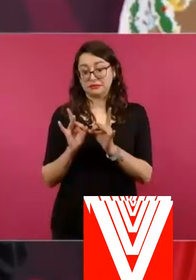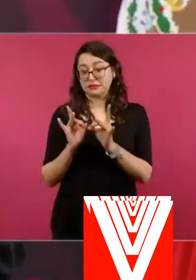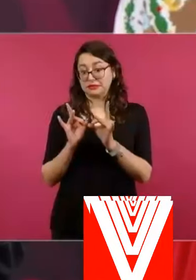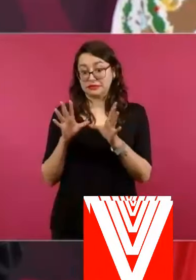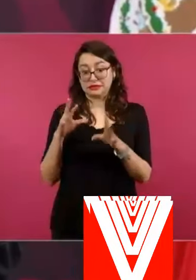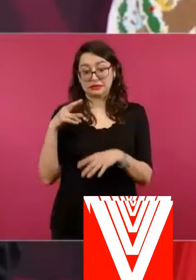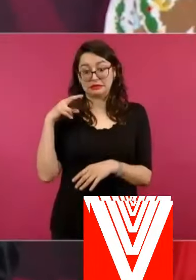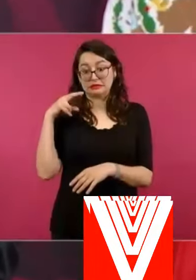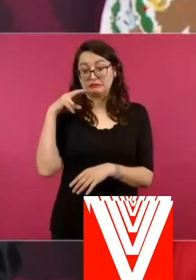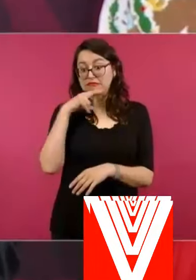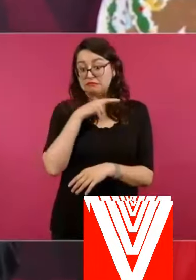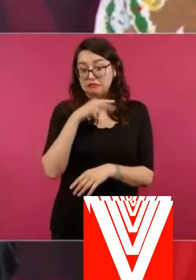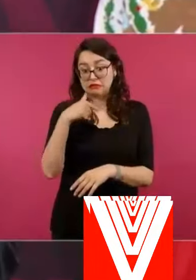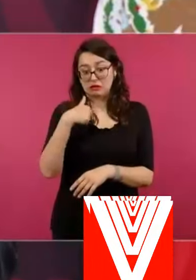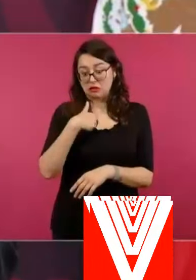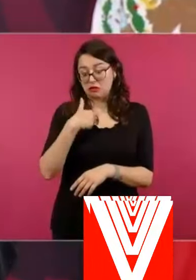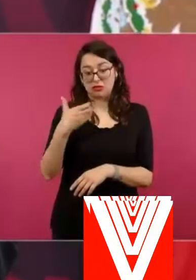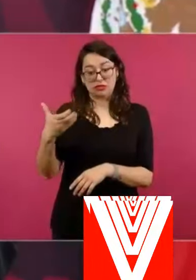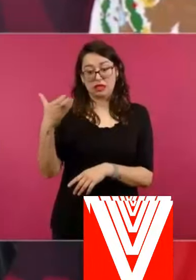aprende en la vida.